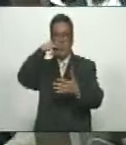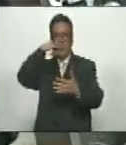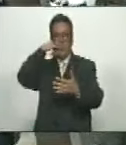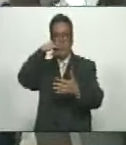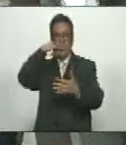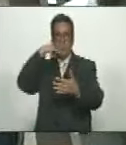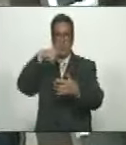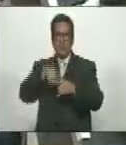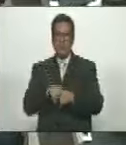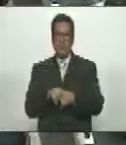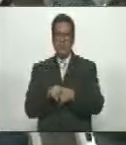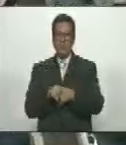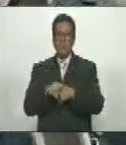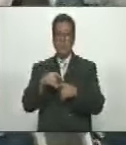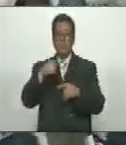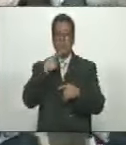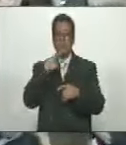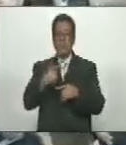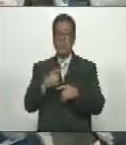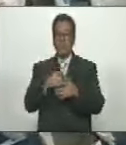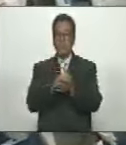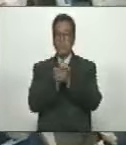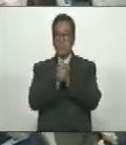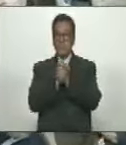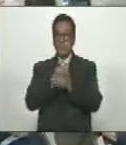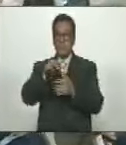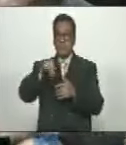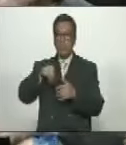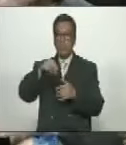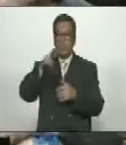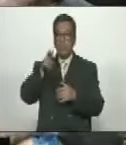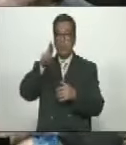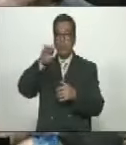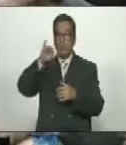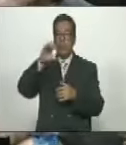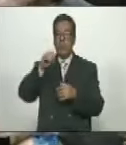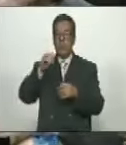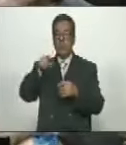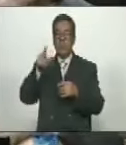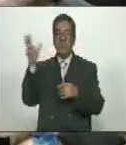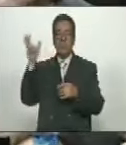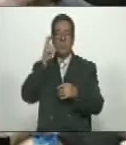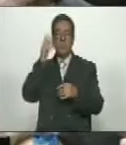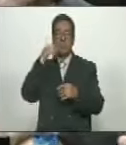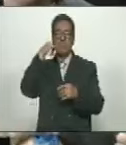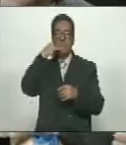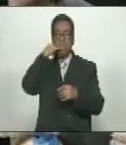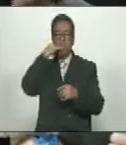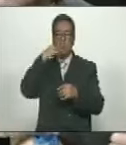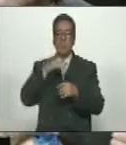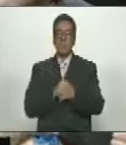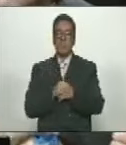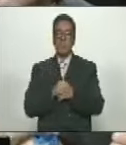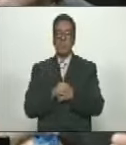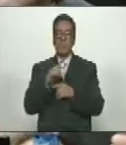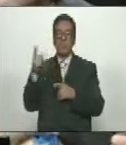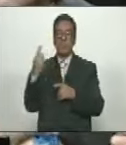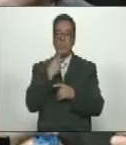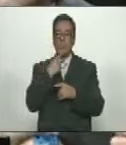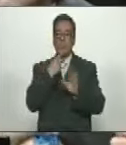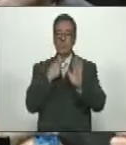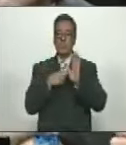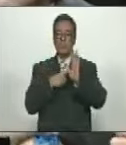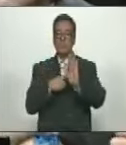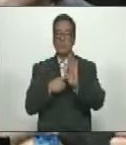Telefónica El Operador Le Dice Al Compañero Mauro De Catia Que Tiene Un Ollente En La Línea Telefónica Y Cuando Mauro